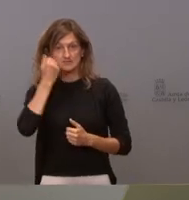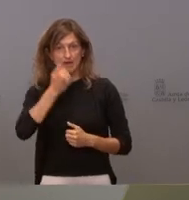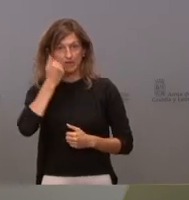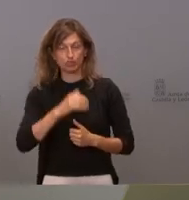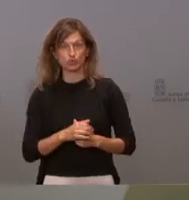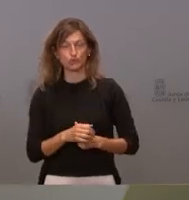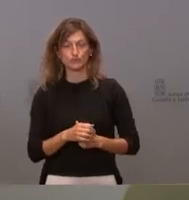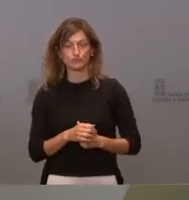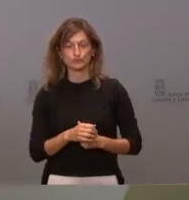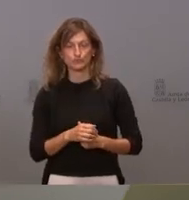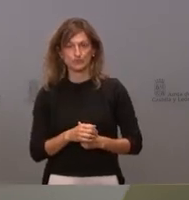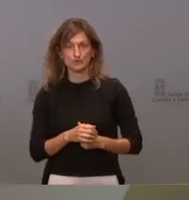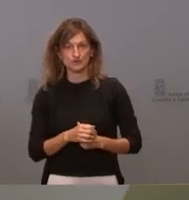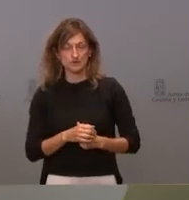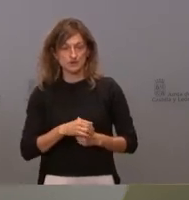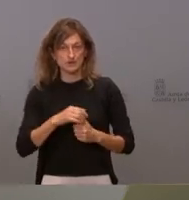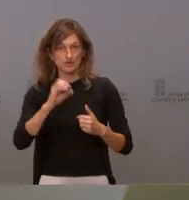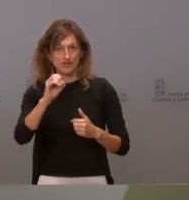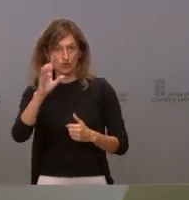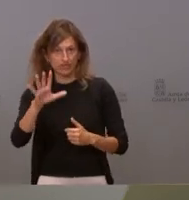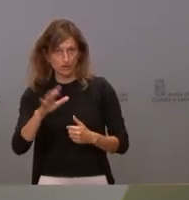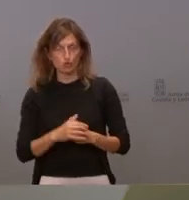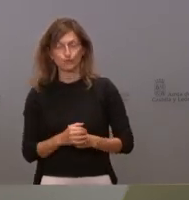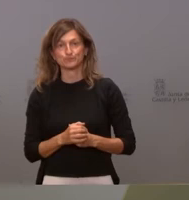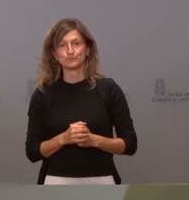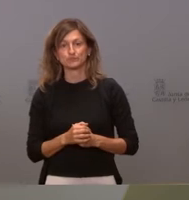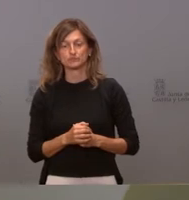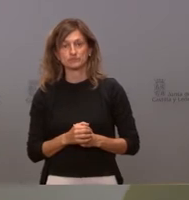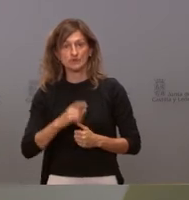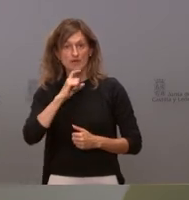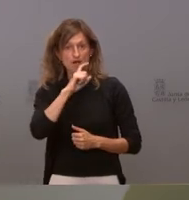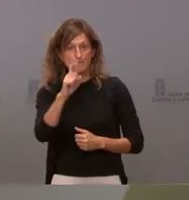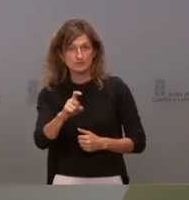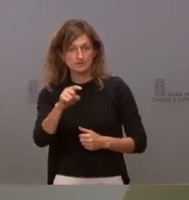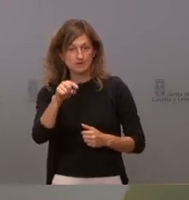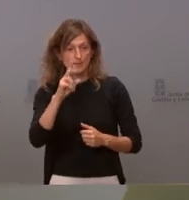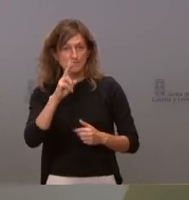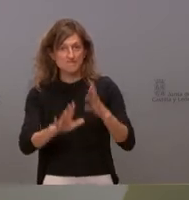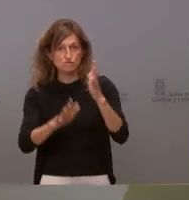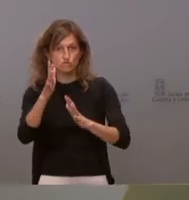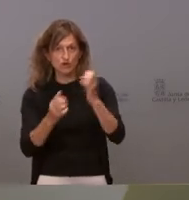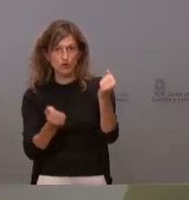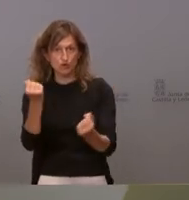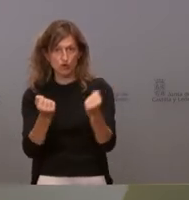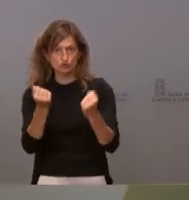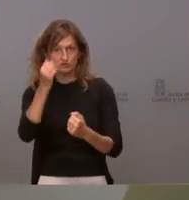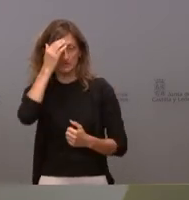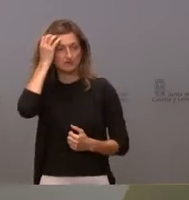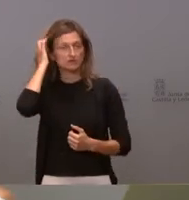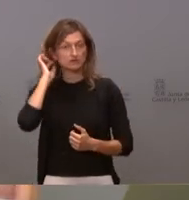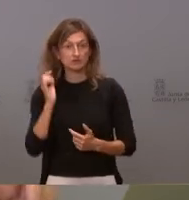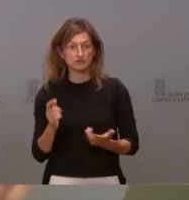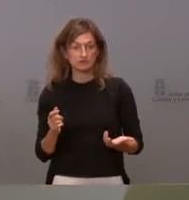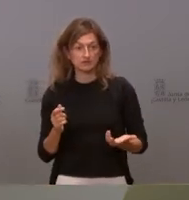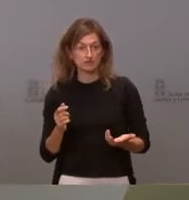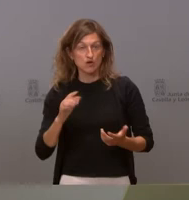exactamente 10 y 27 y 05 donde se anuncia y se dice que hay un fuego en un vehículo no se indica